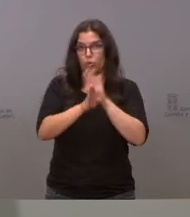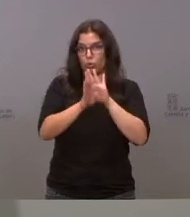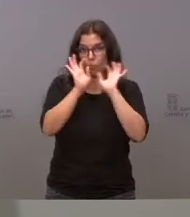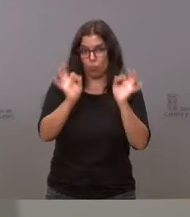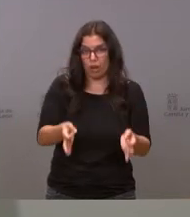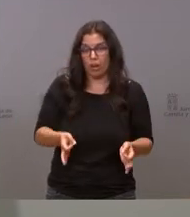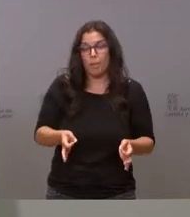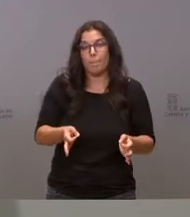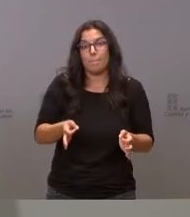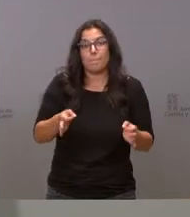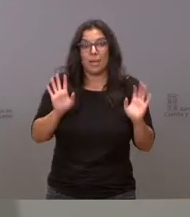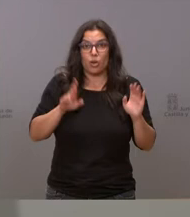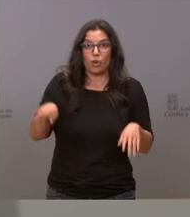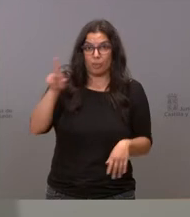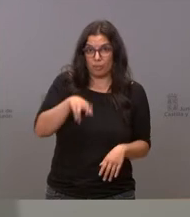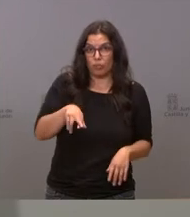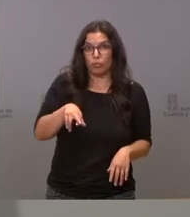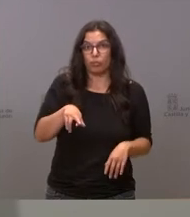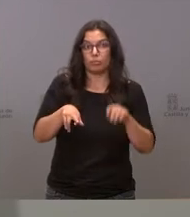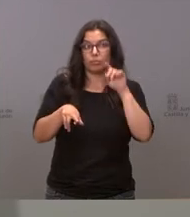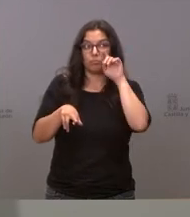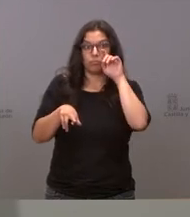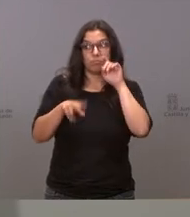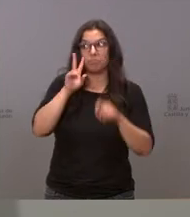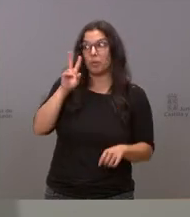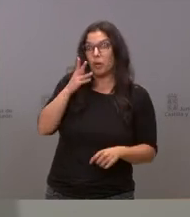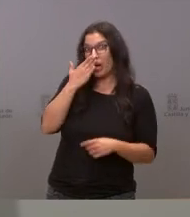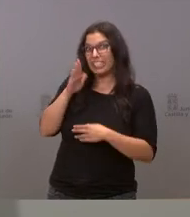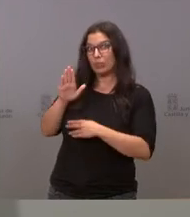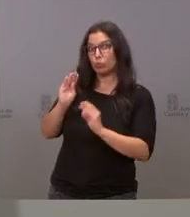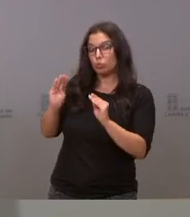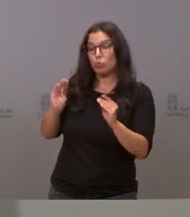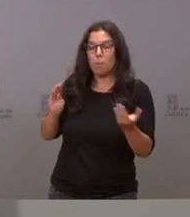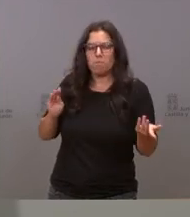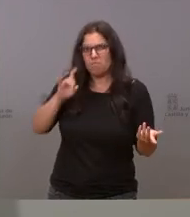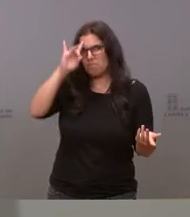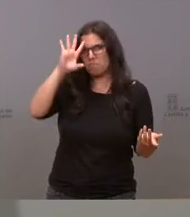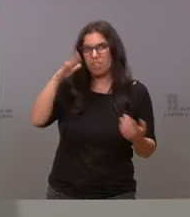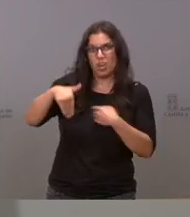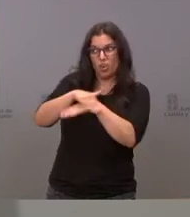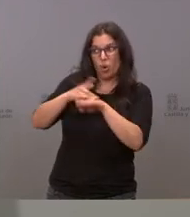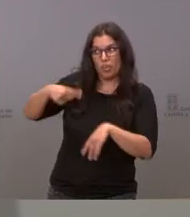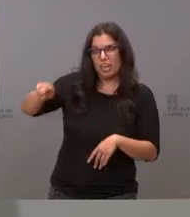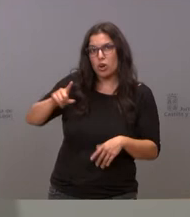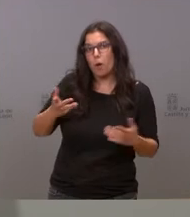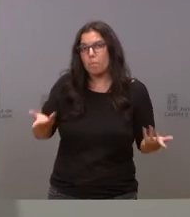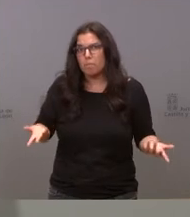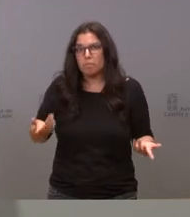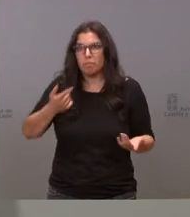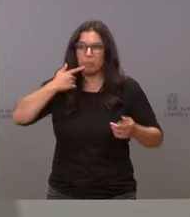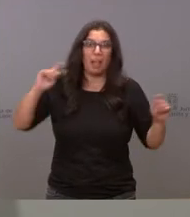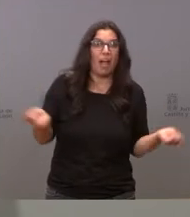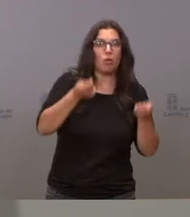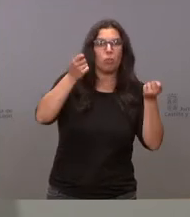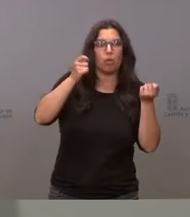pero pero insisto que no deja de sorprenderme esta actitud del gobierno de anuncio una cosa